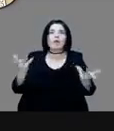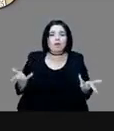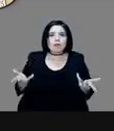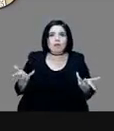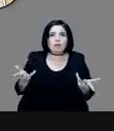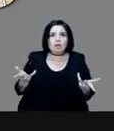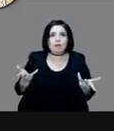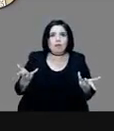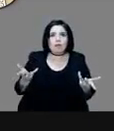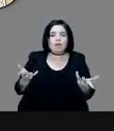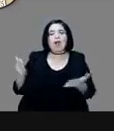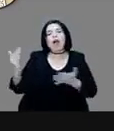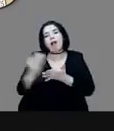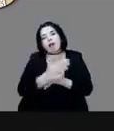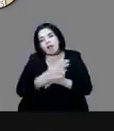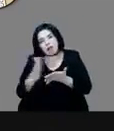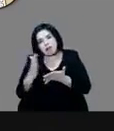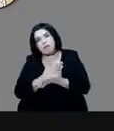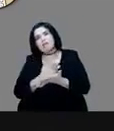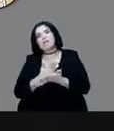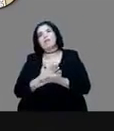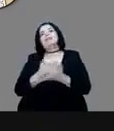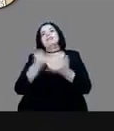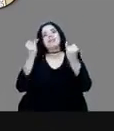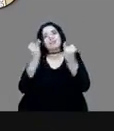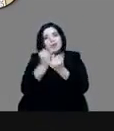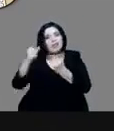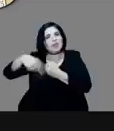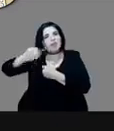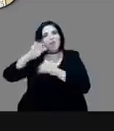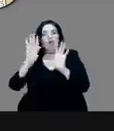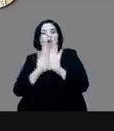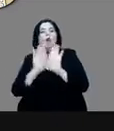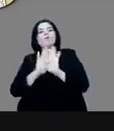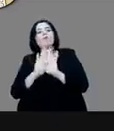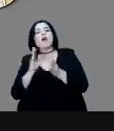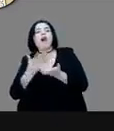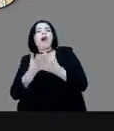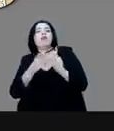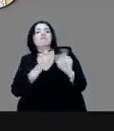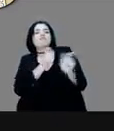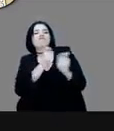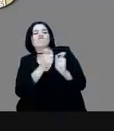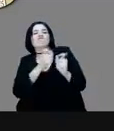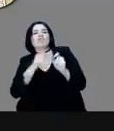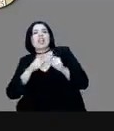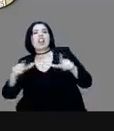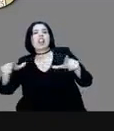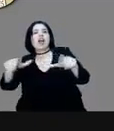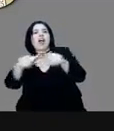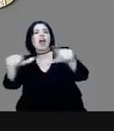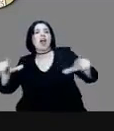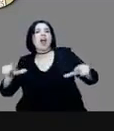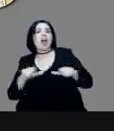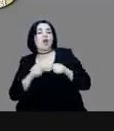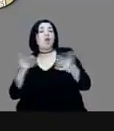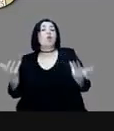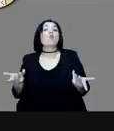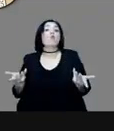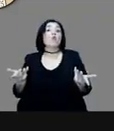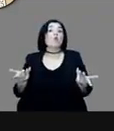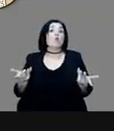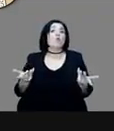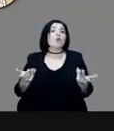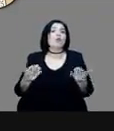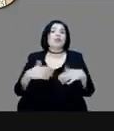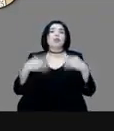pues en la estrategia estaba controlar el lago, ¿cómo? Por medio de los bergantines, ¿no? Entonces, las miles y miles de canoas